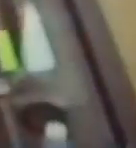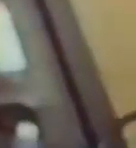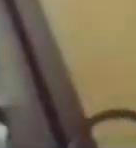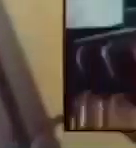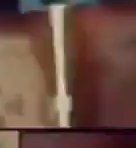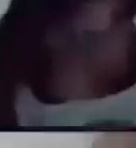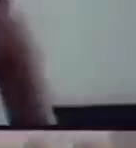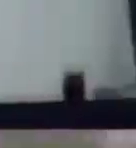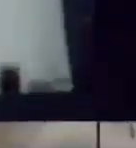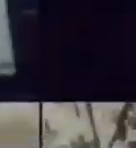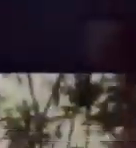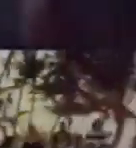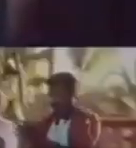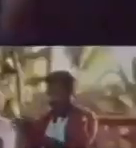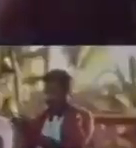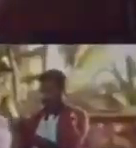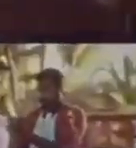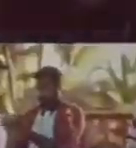Música.